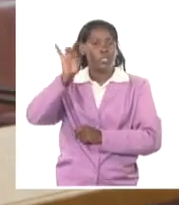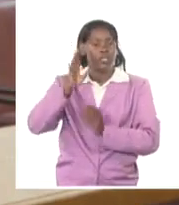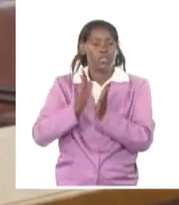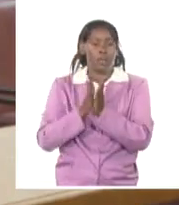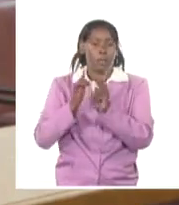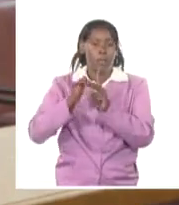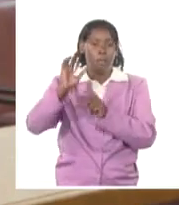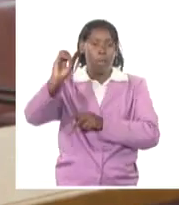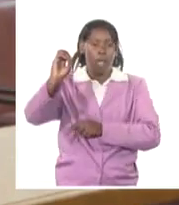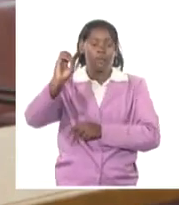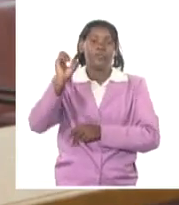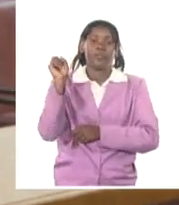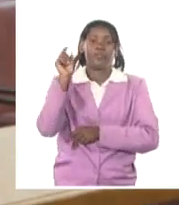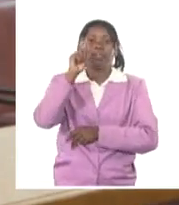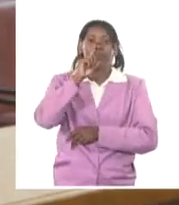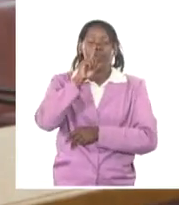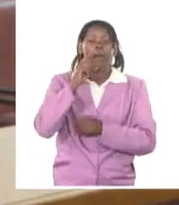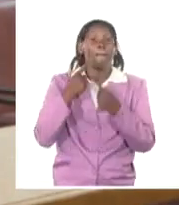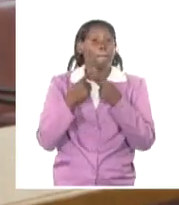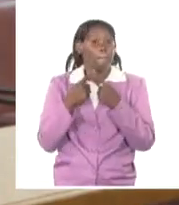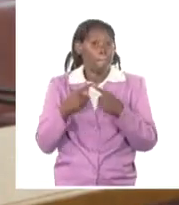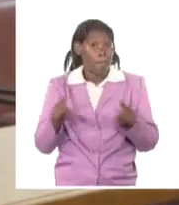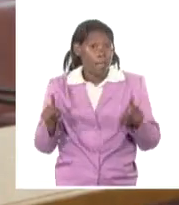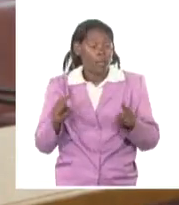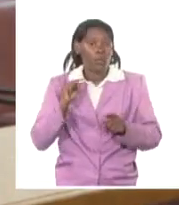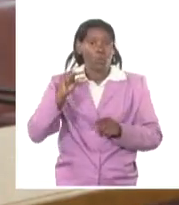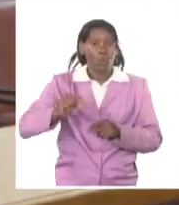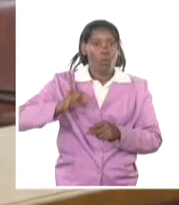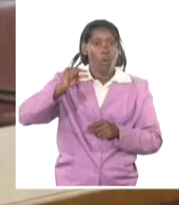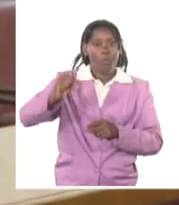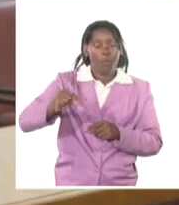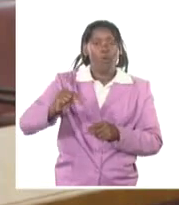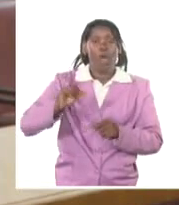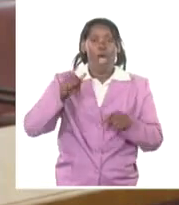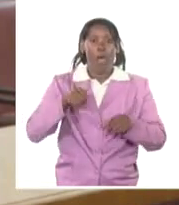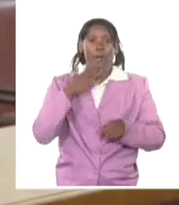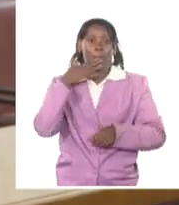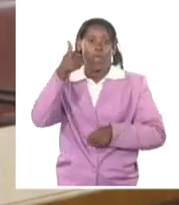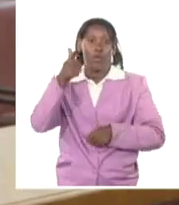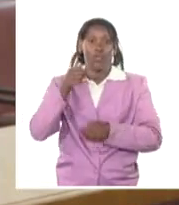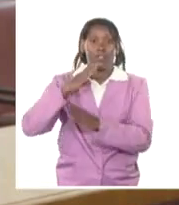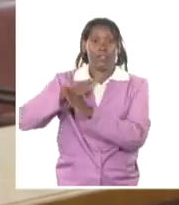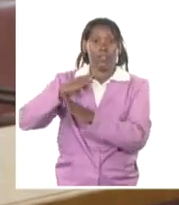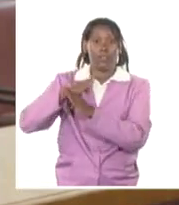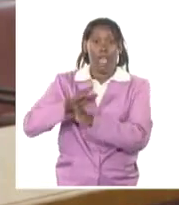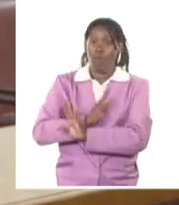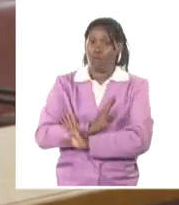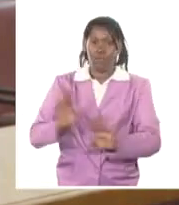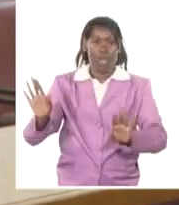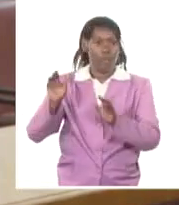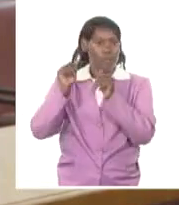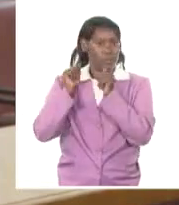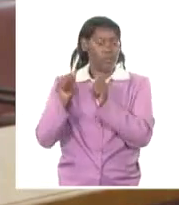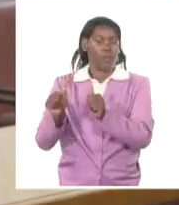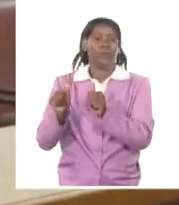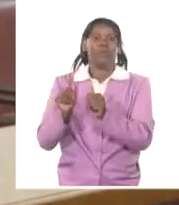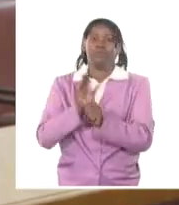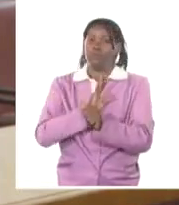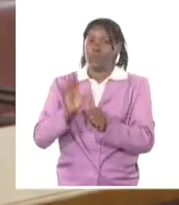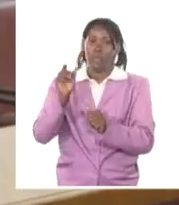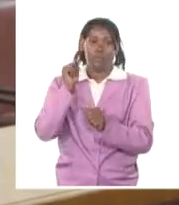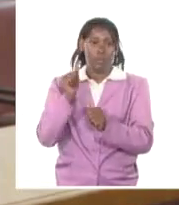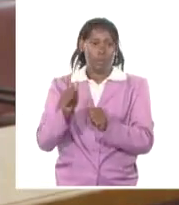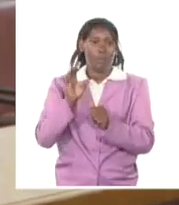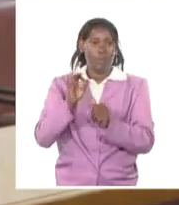Y vamos a, ya sacamos la patana de Santiago de Cuba, eran compromisos firmados internacionales que había que cumplir. Salió la patana